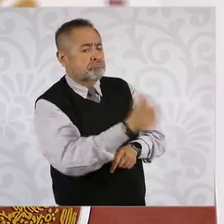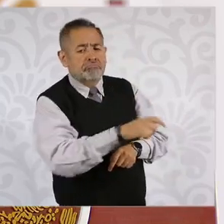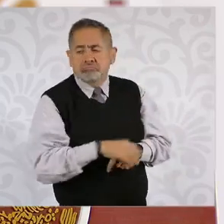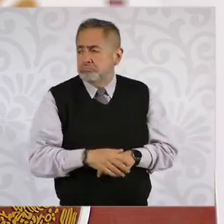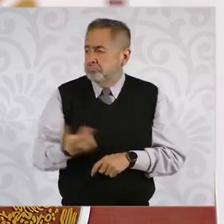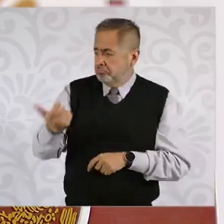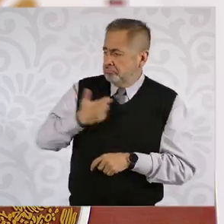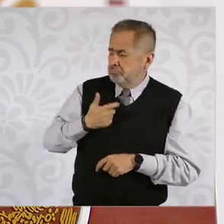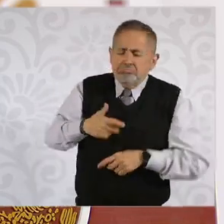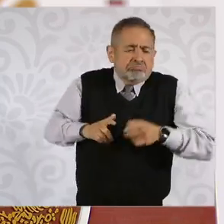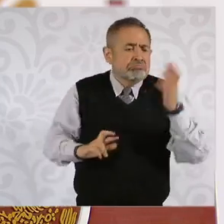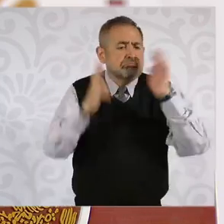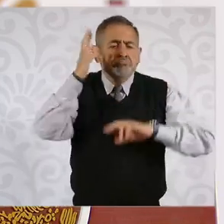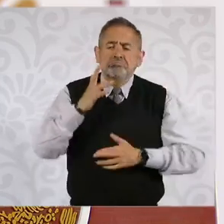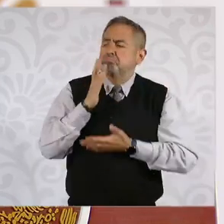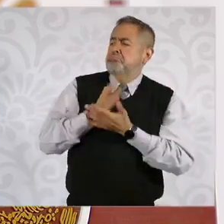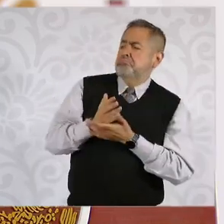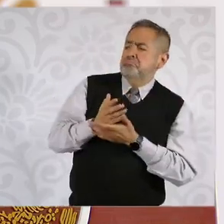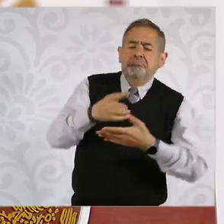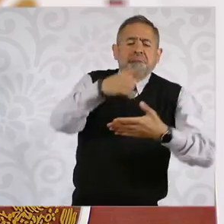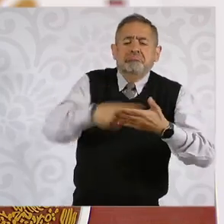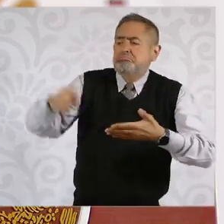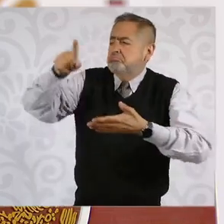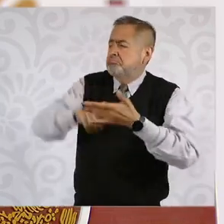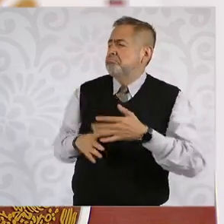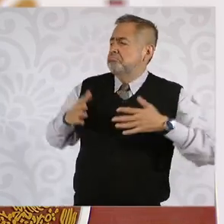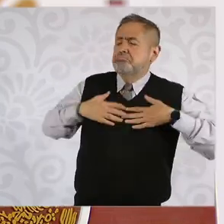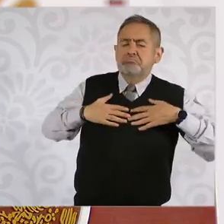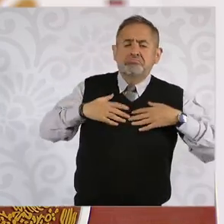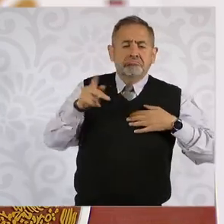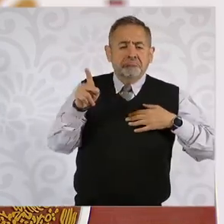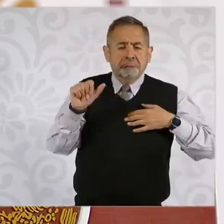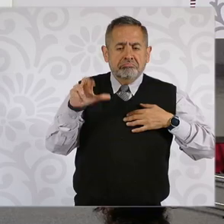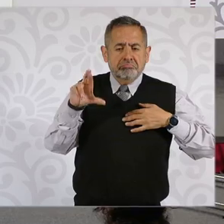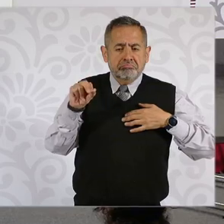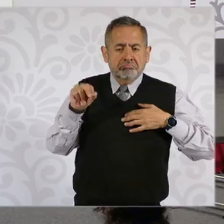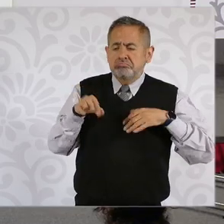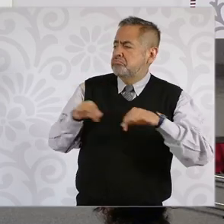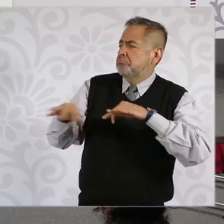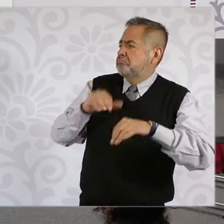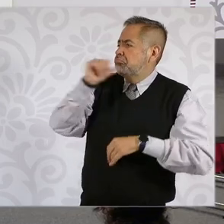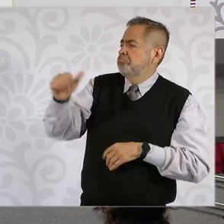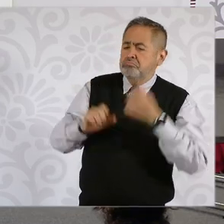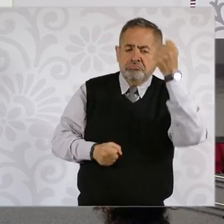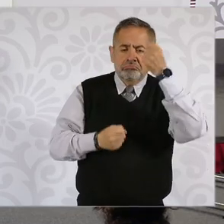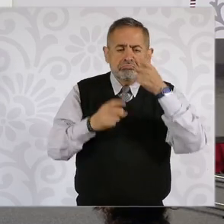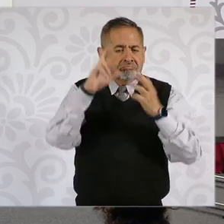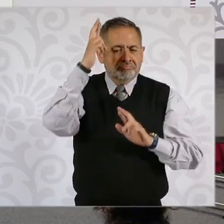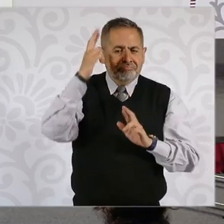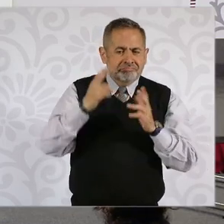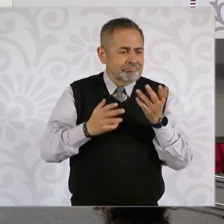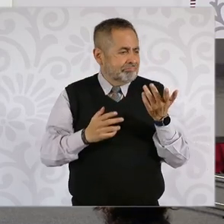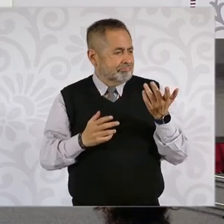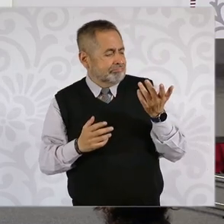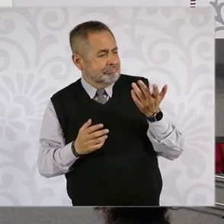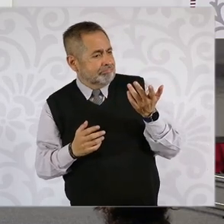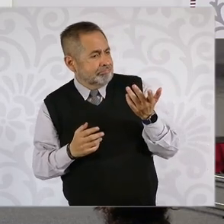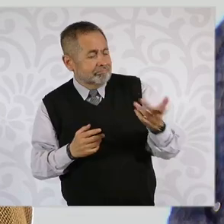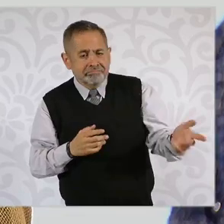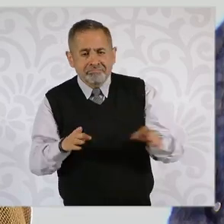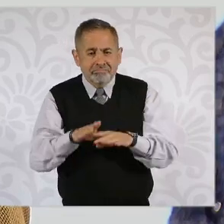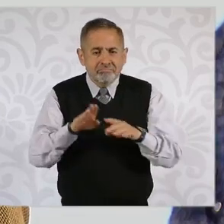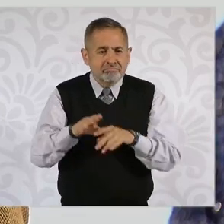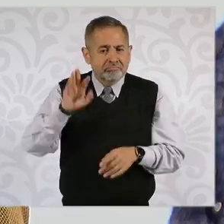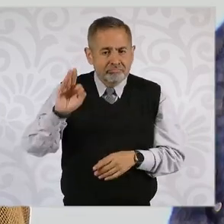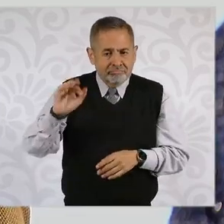es el déficit que se tienen sobre la celebración de las audiencias. Esta es información de la